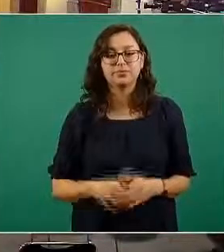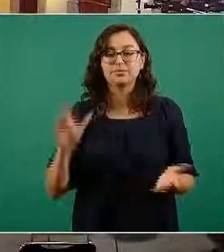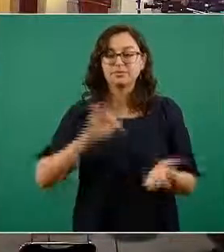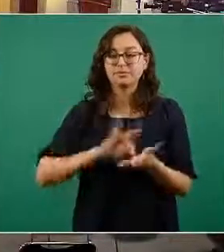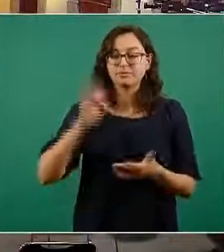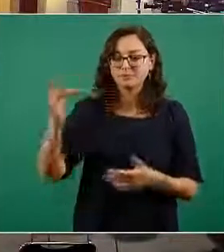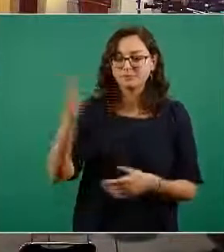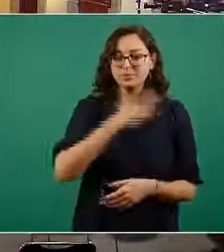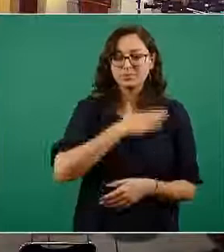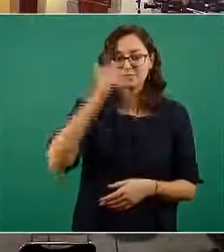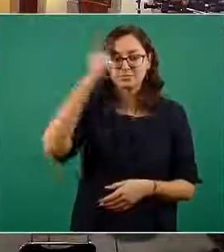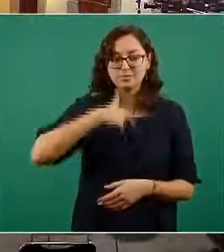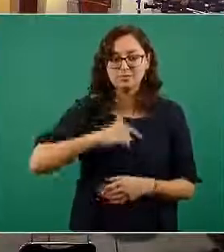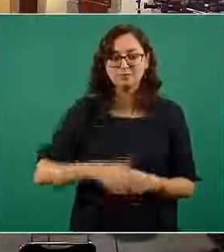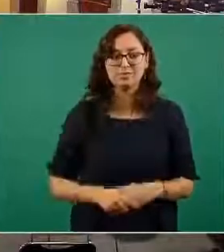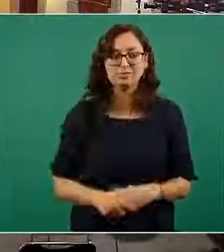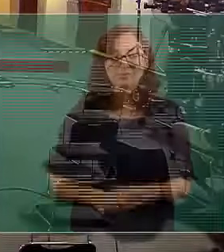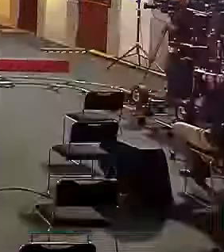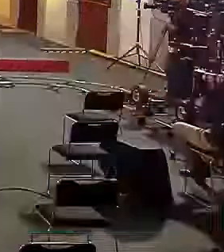muy buenas noches gracias muy